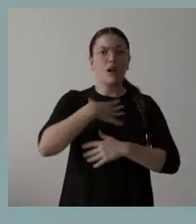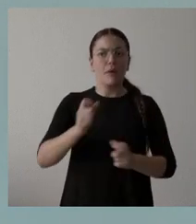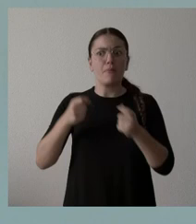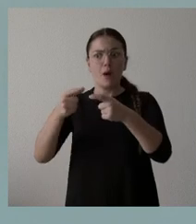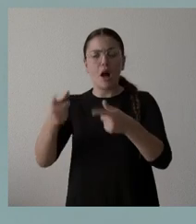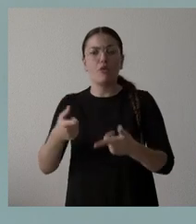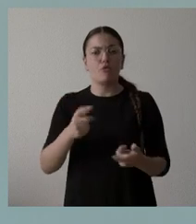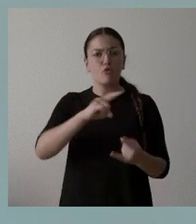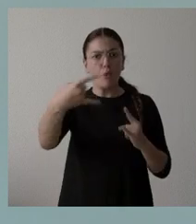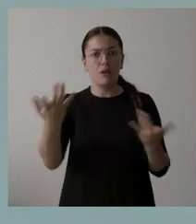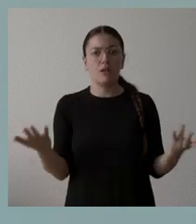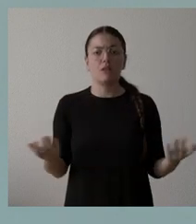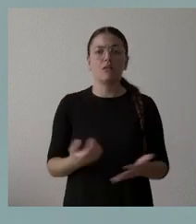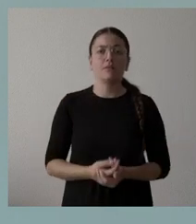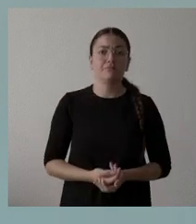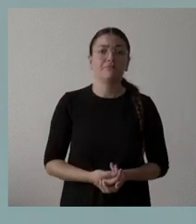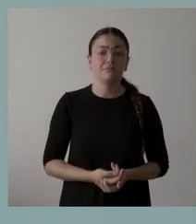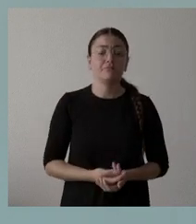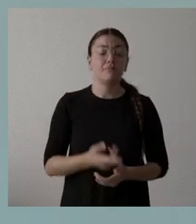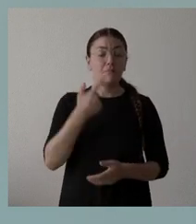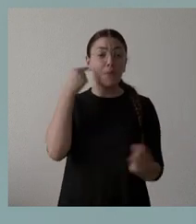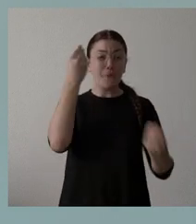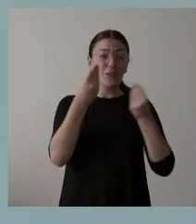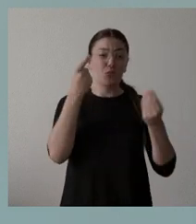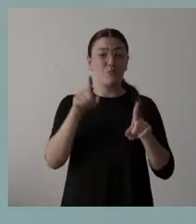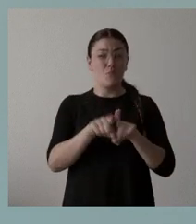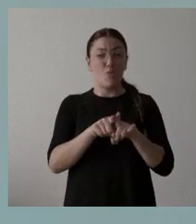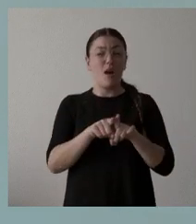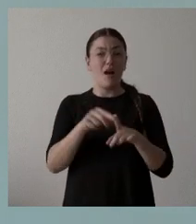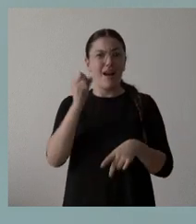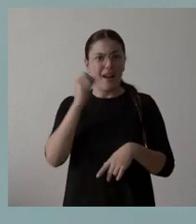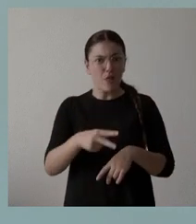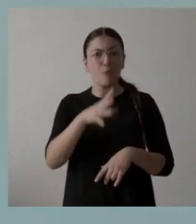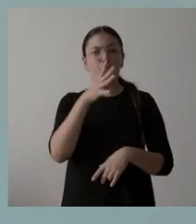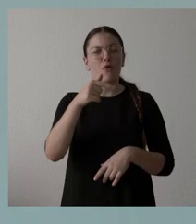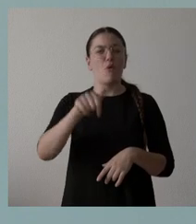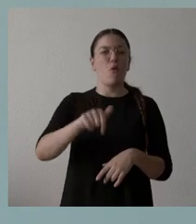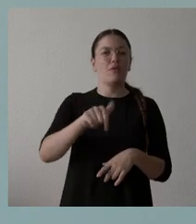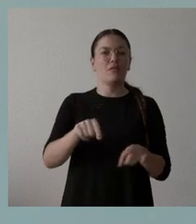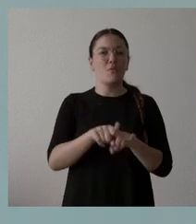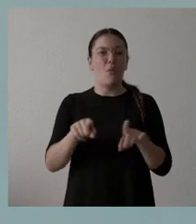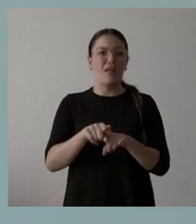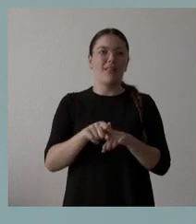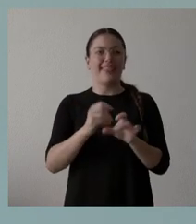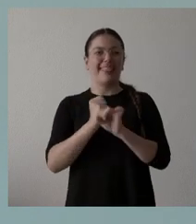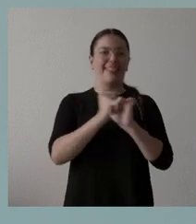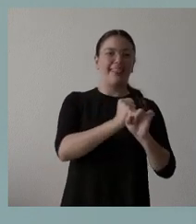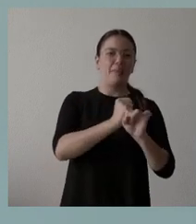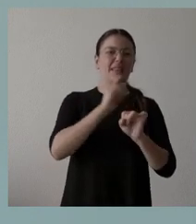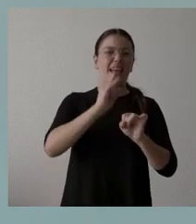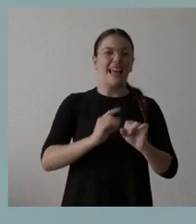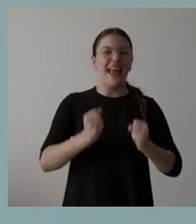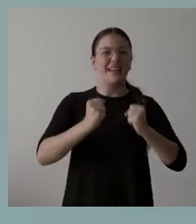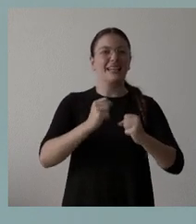tiempo nos ha dado la razón porque el que hoy tengamos más dependencia energética España del exterior es en gran parte a una